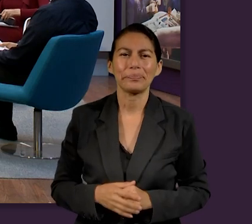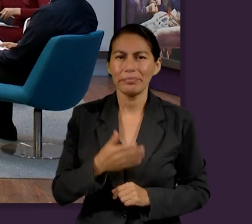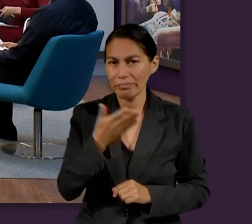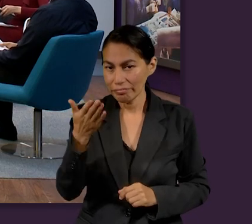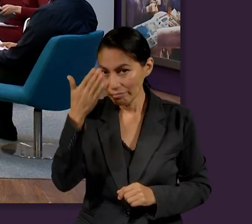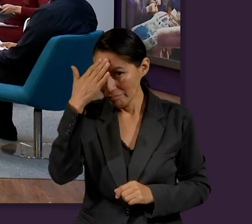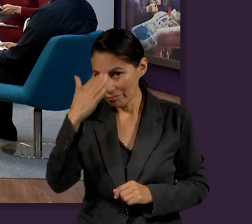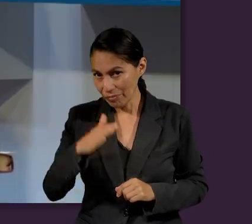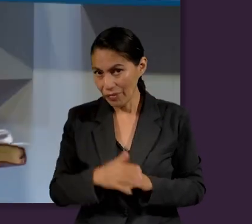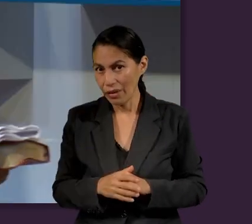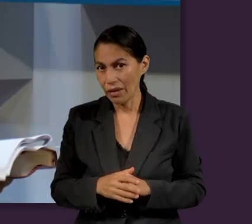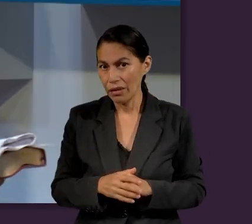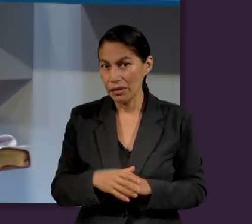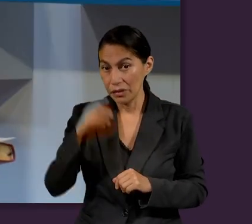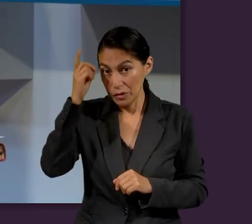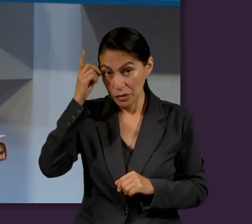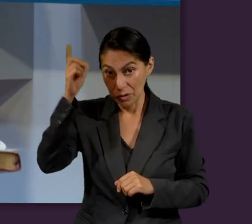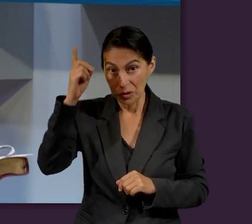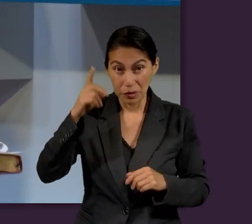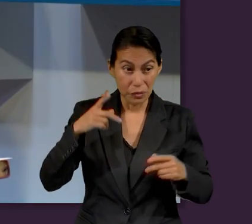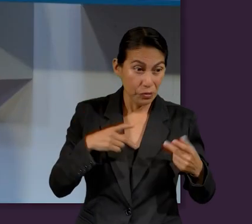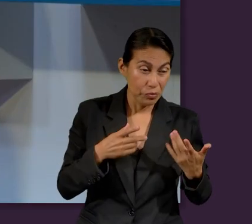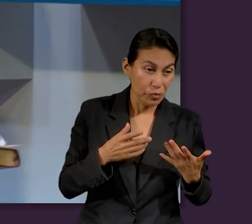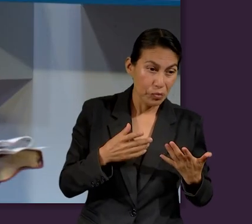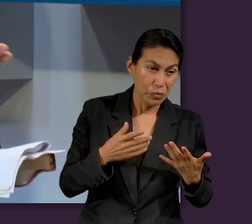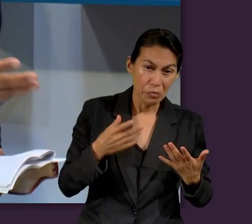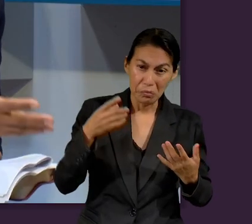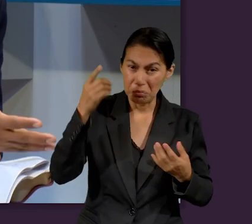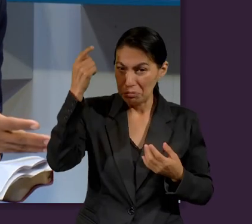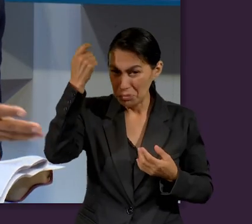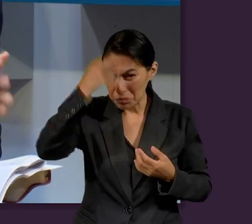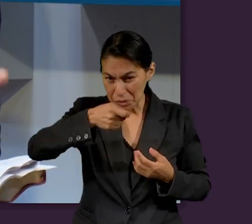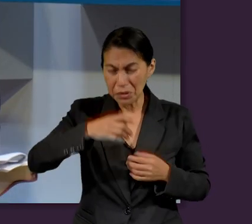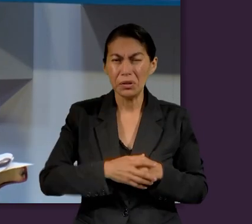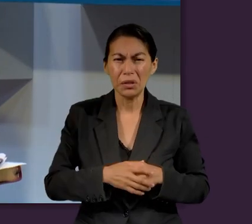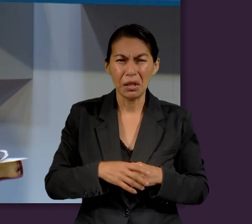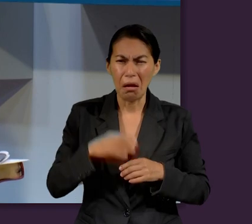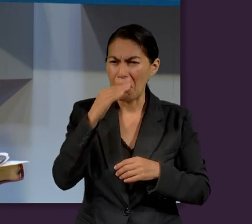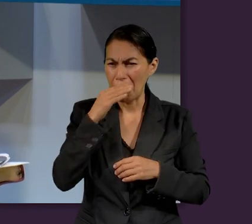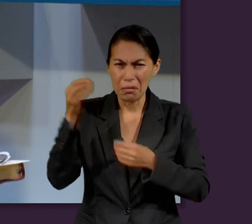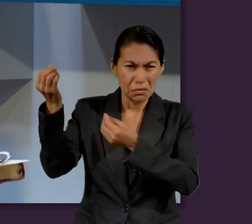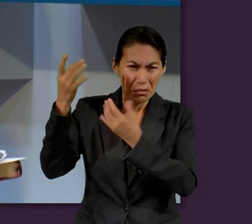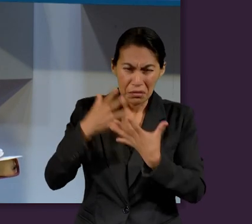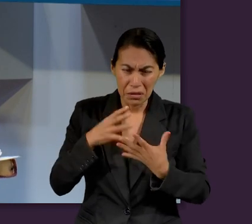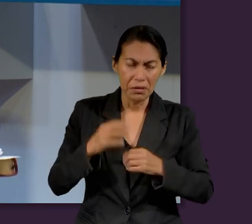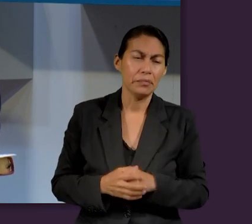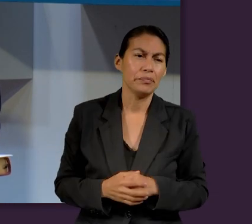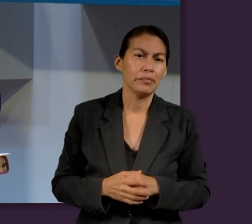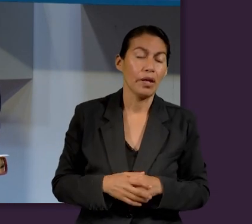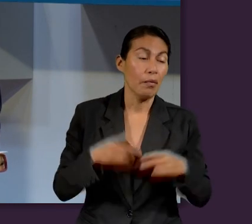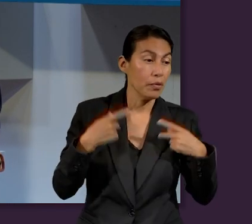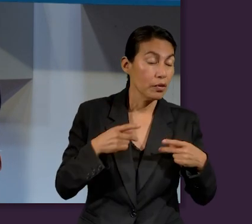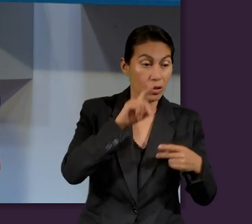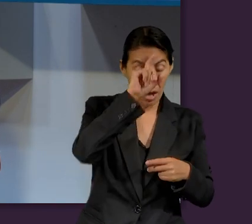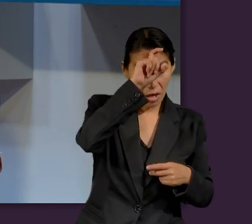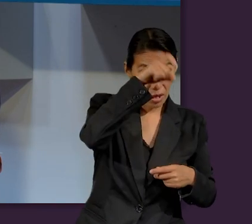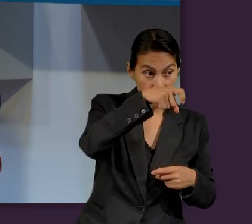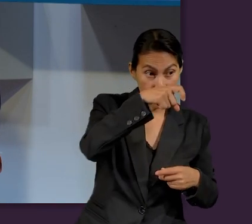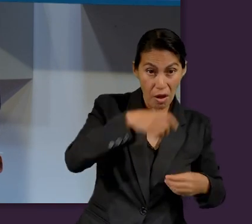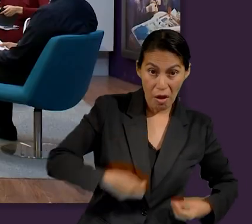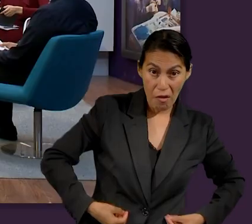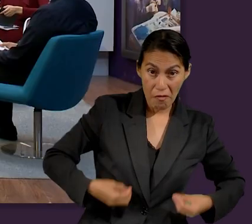que el ser humano se ha esforzado por sí mismo, los egipcios quisieron prolongar la vida, hoy se